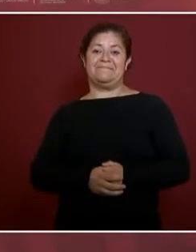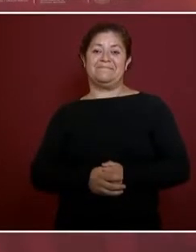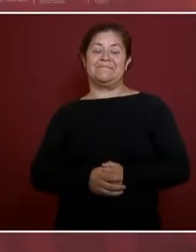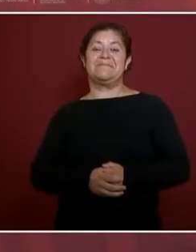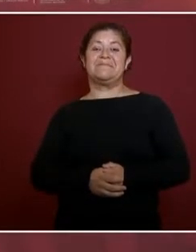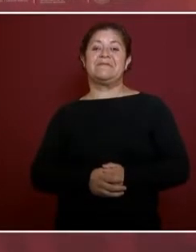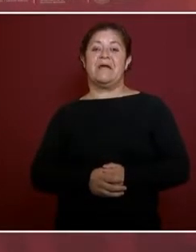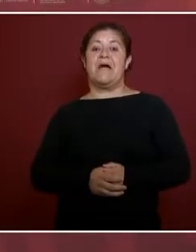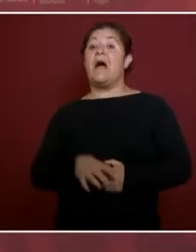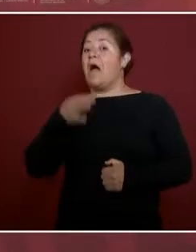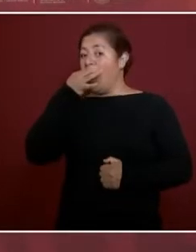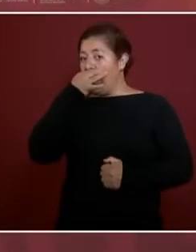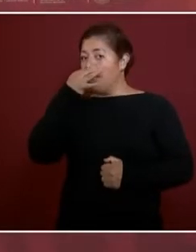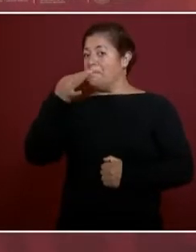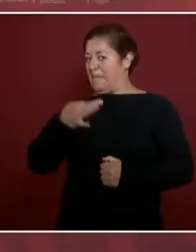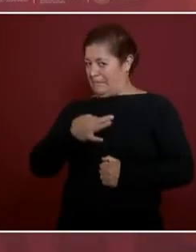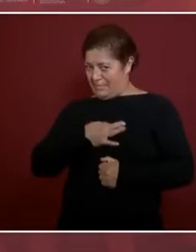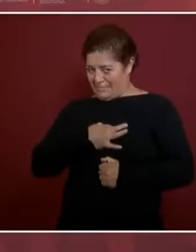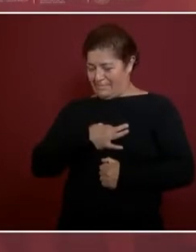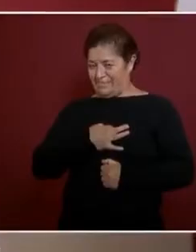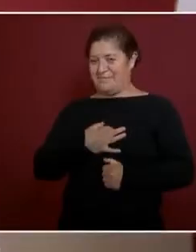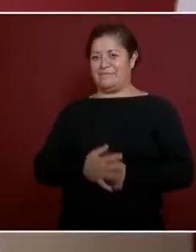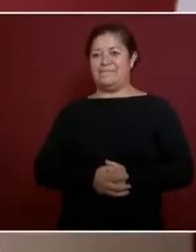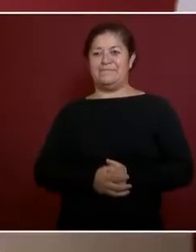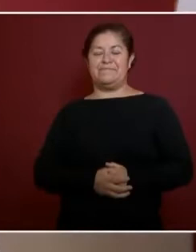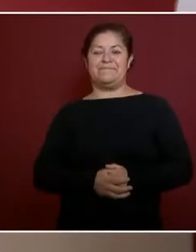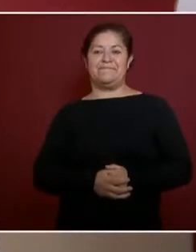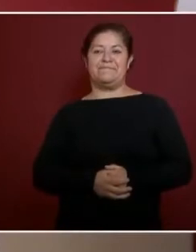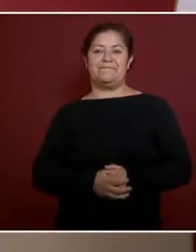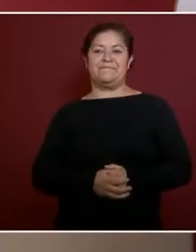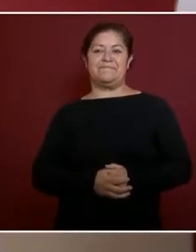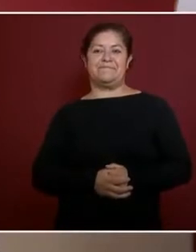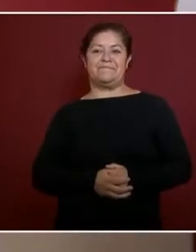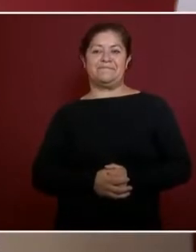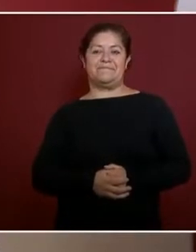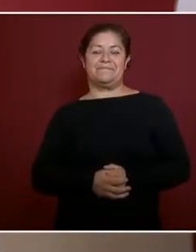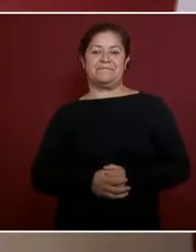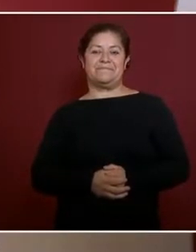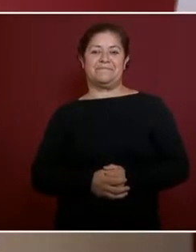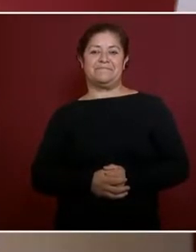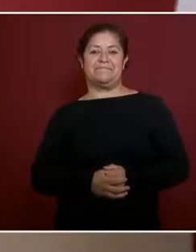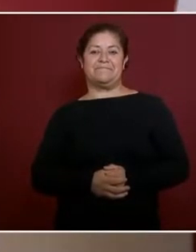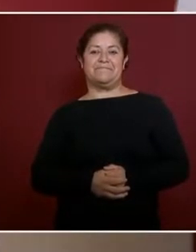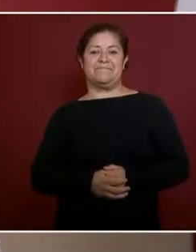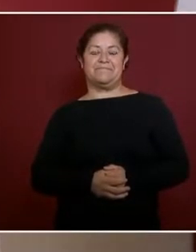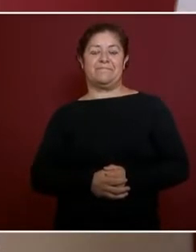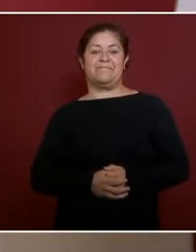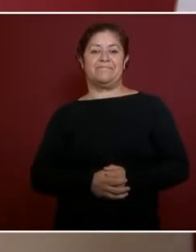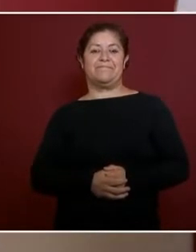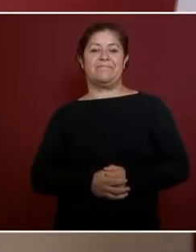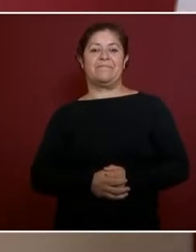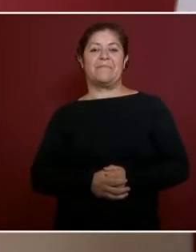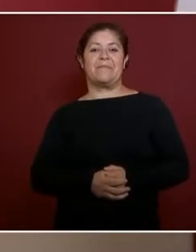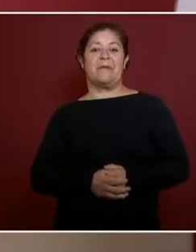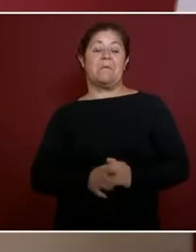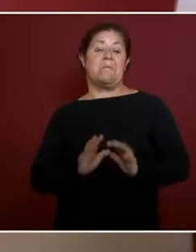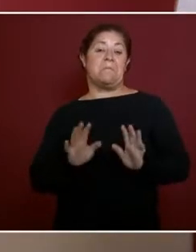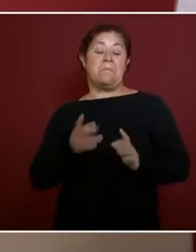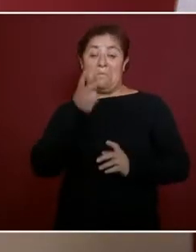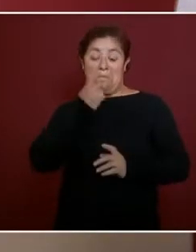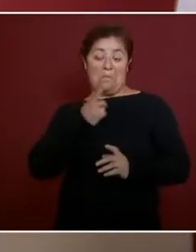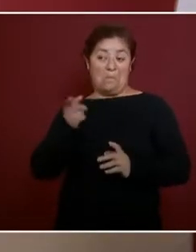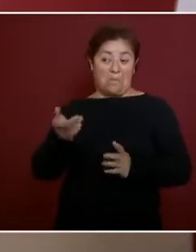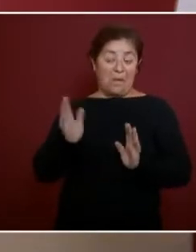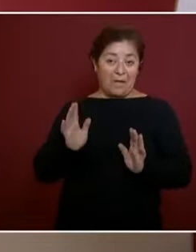informaron que nació la